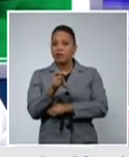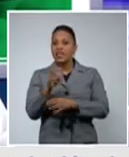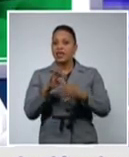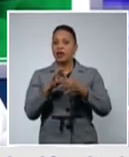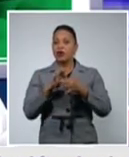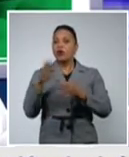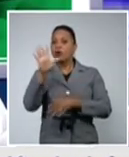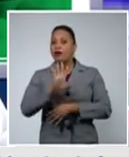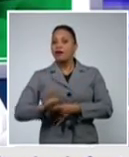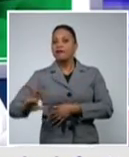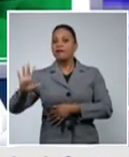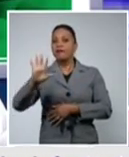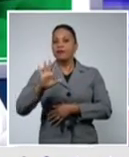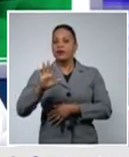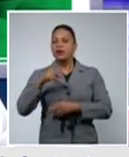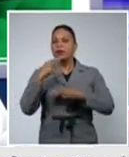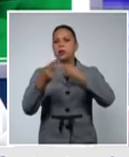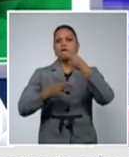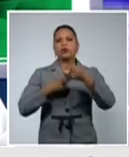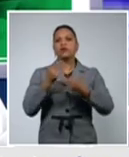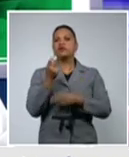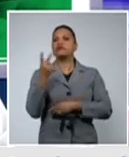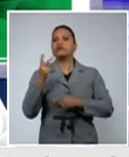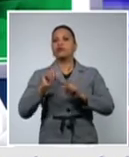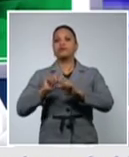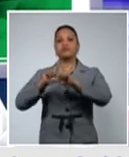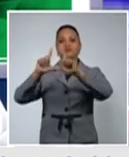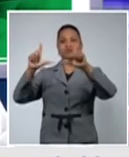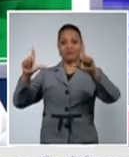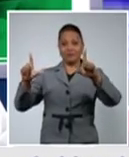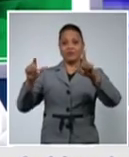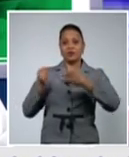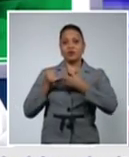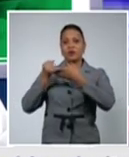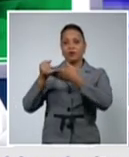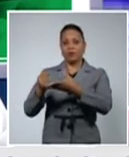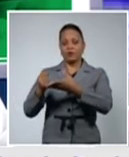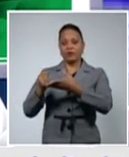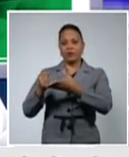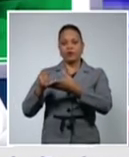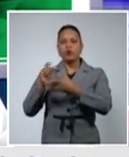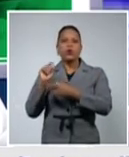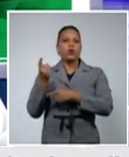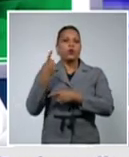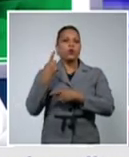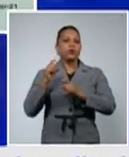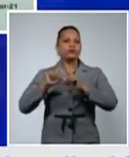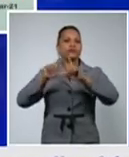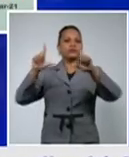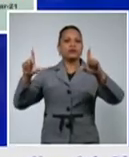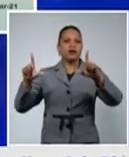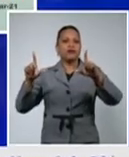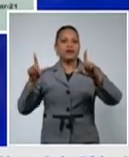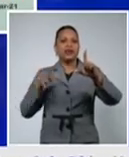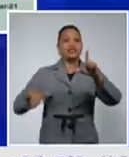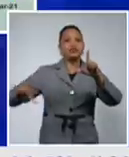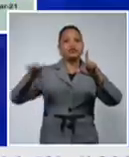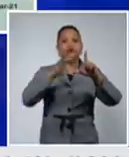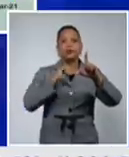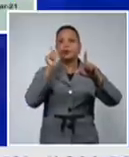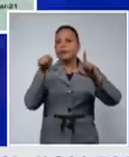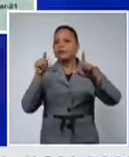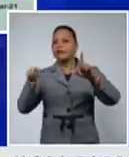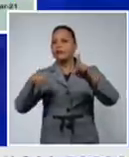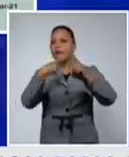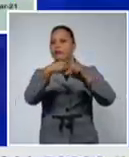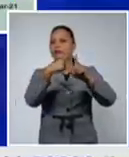gráficos uno que recoge los casos de COVID-19 durante toda